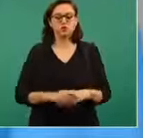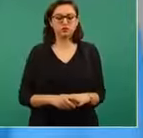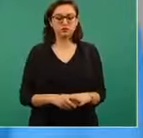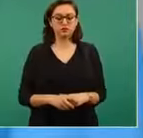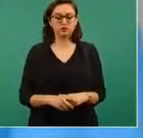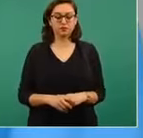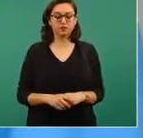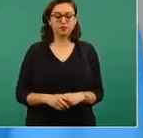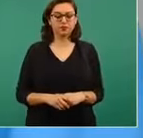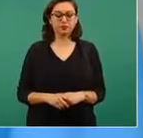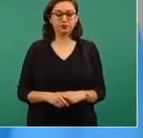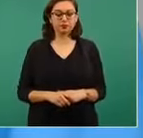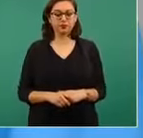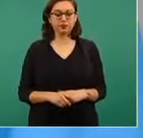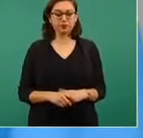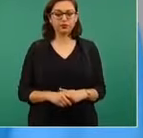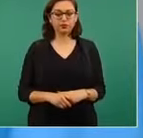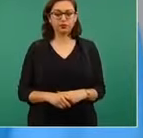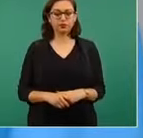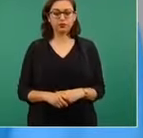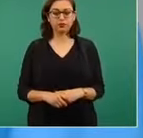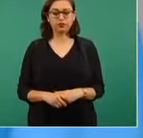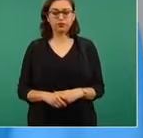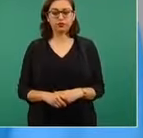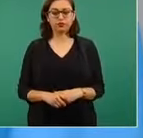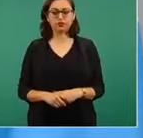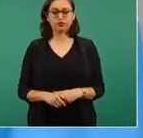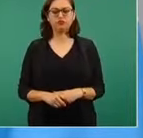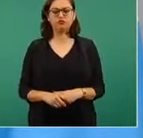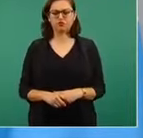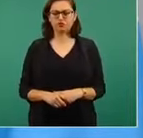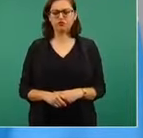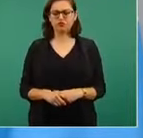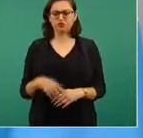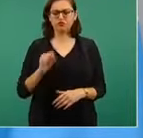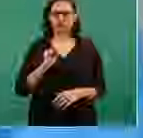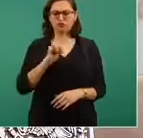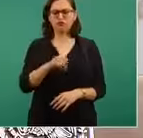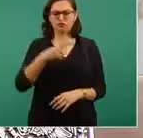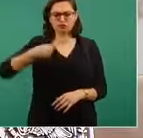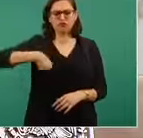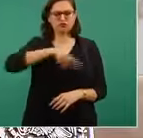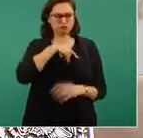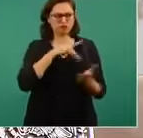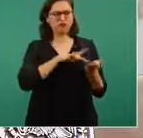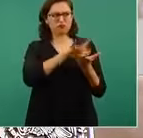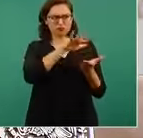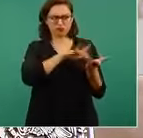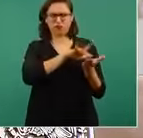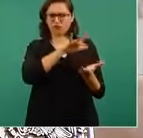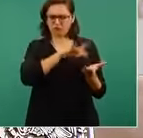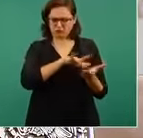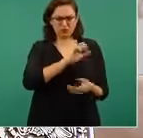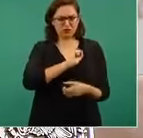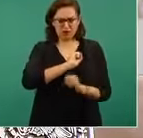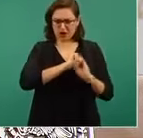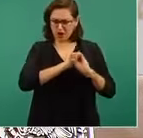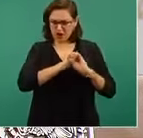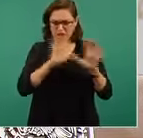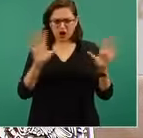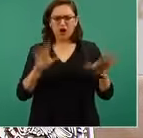Es todo el apoyo a nuestros paisanos, migrantes, que en efecto están allá,